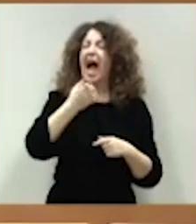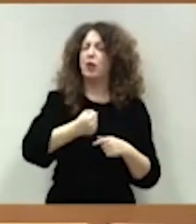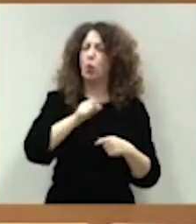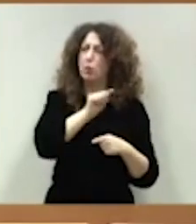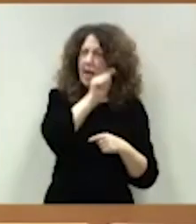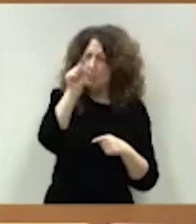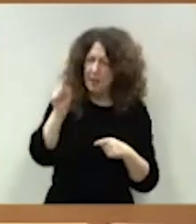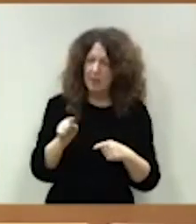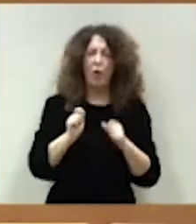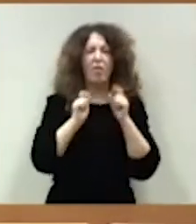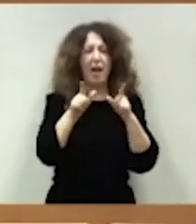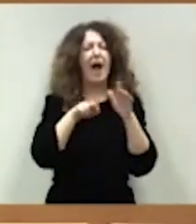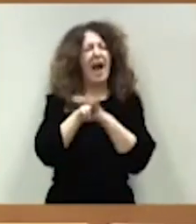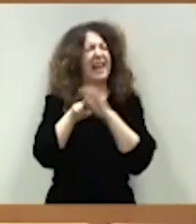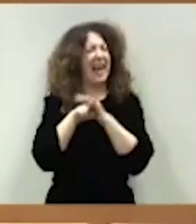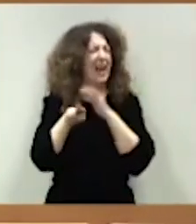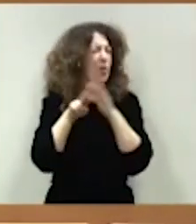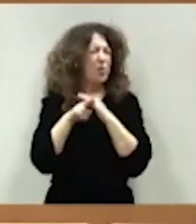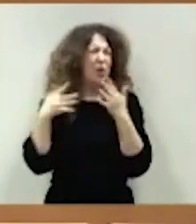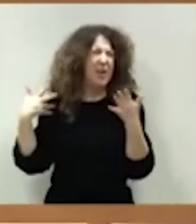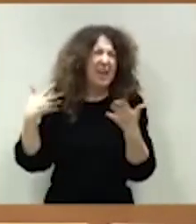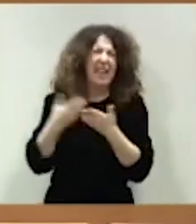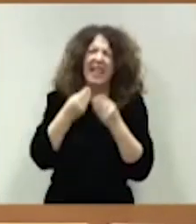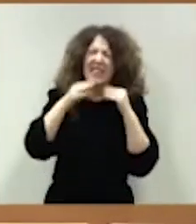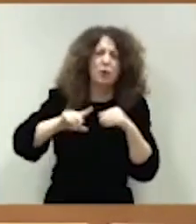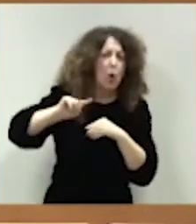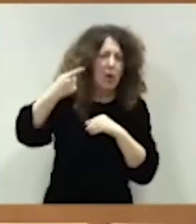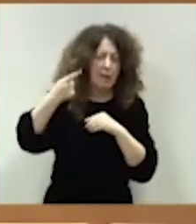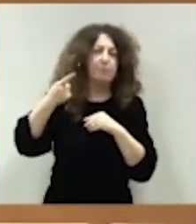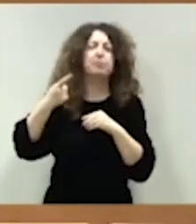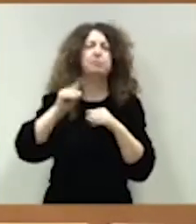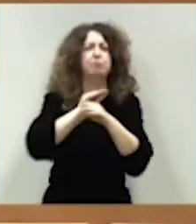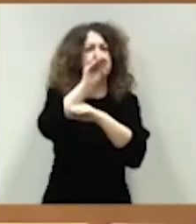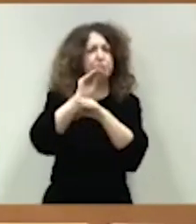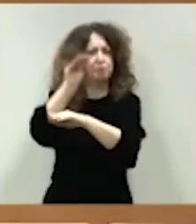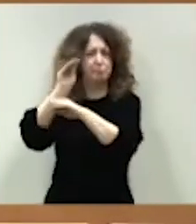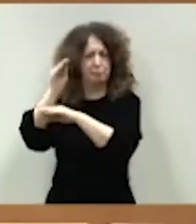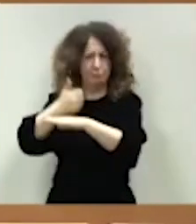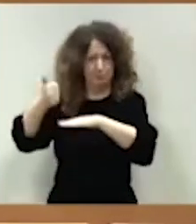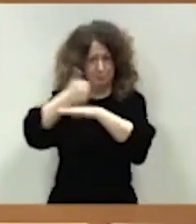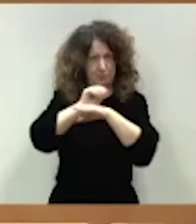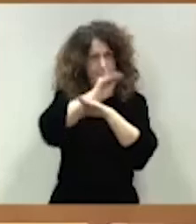de los mayores recursos de la historia procedentes del sistema de financiación. En concreto, 27